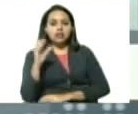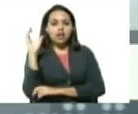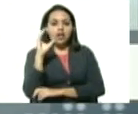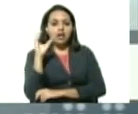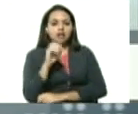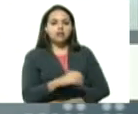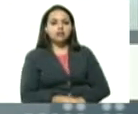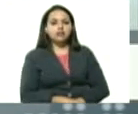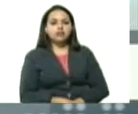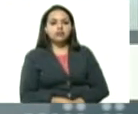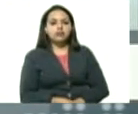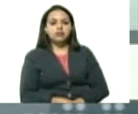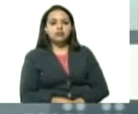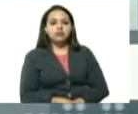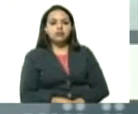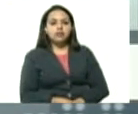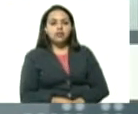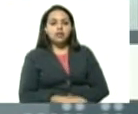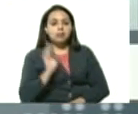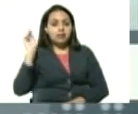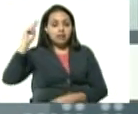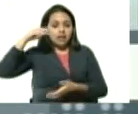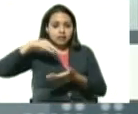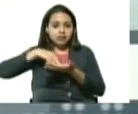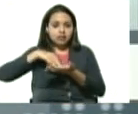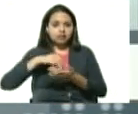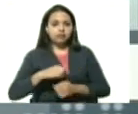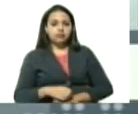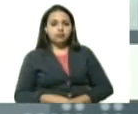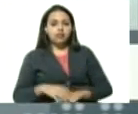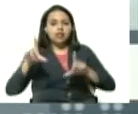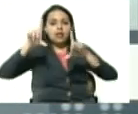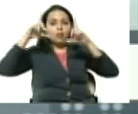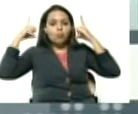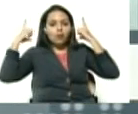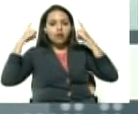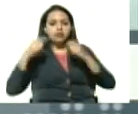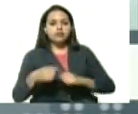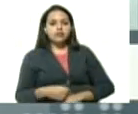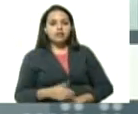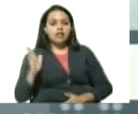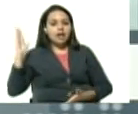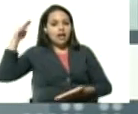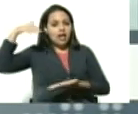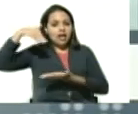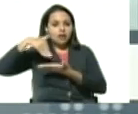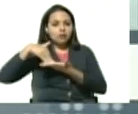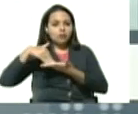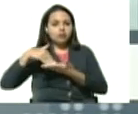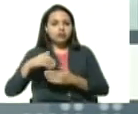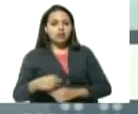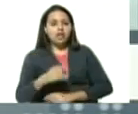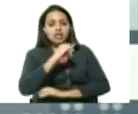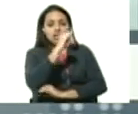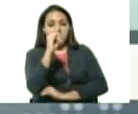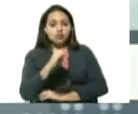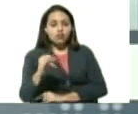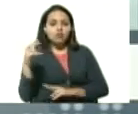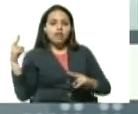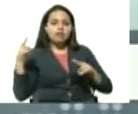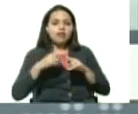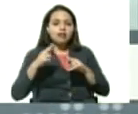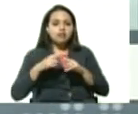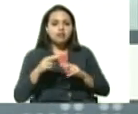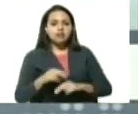parte del estado Miranda en La Guaira en Aragua en el Zulia en Táchira